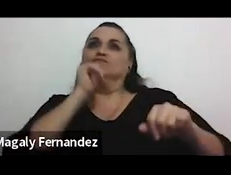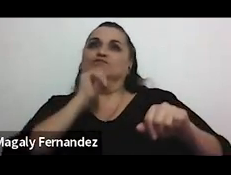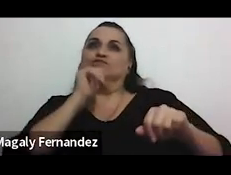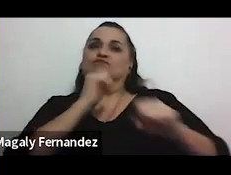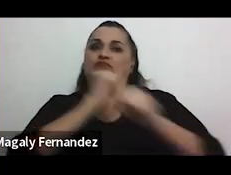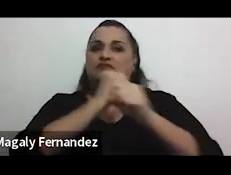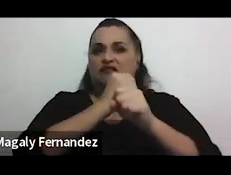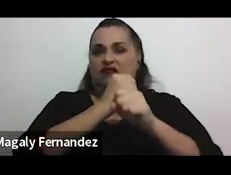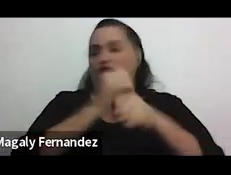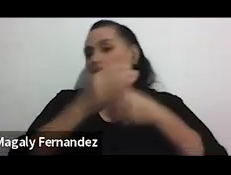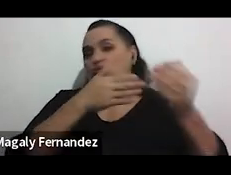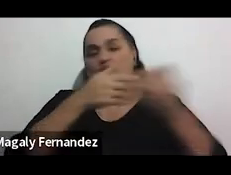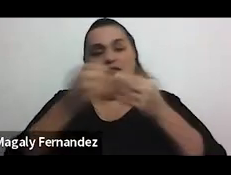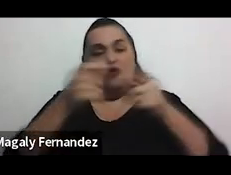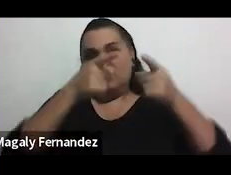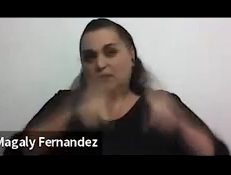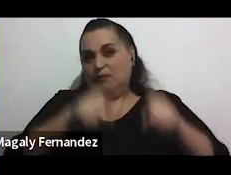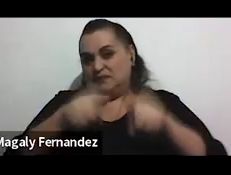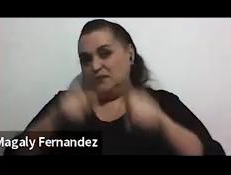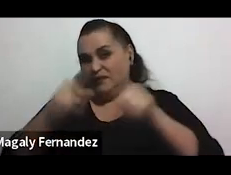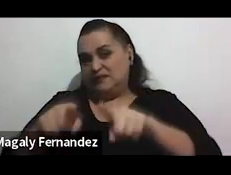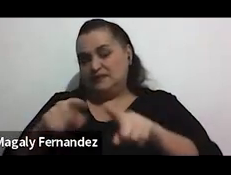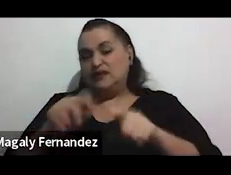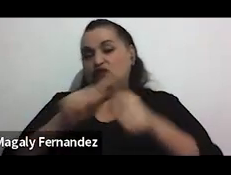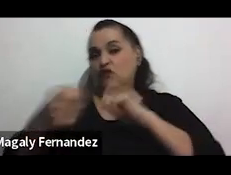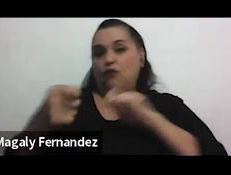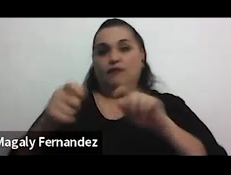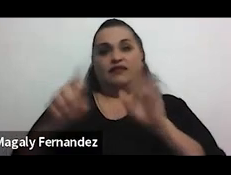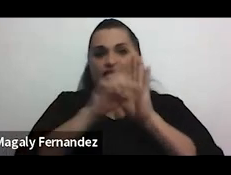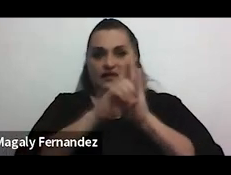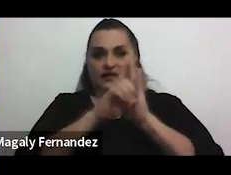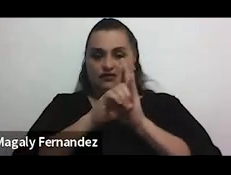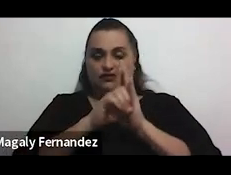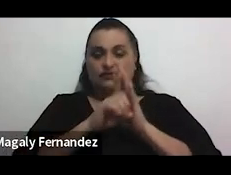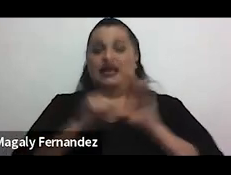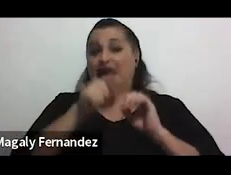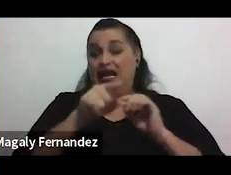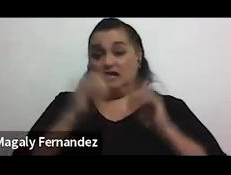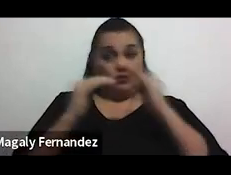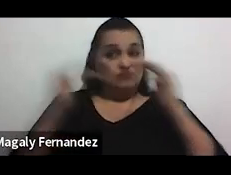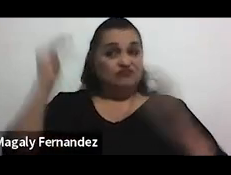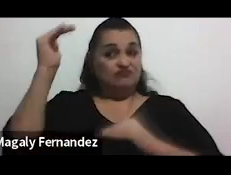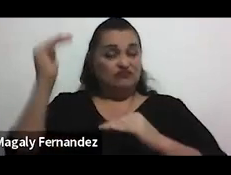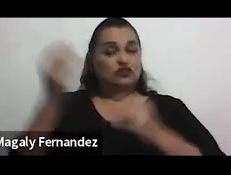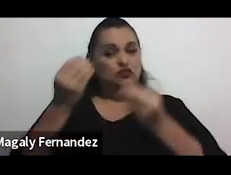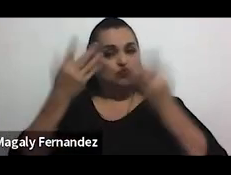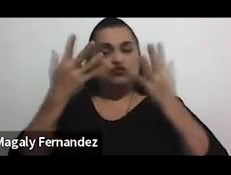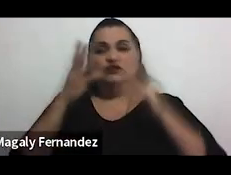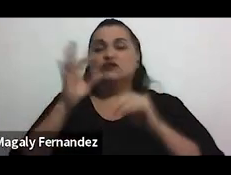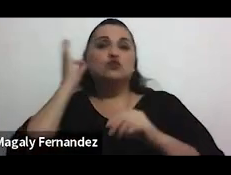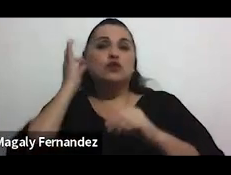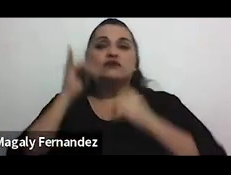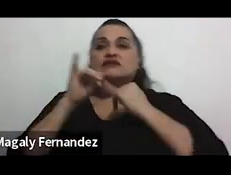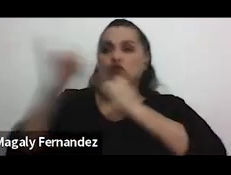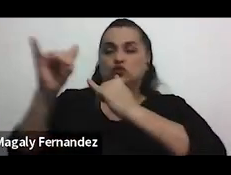esté viviendo situaciones que le violentan sus derechos. Y estas disparidades también representan que muchas mujeres no denuncien, ¿verdad? Por ese